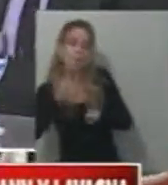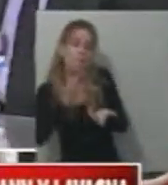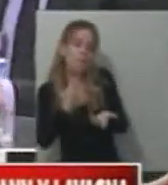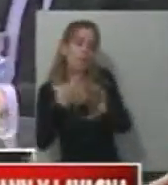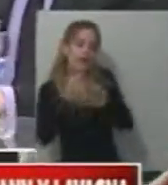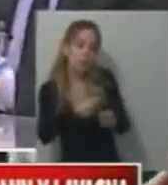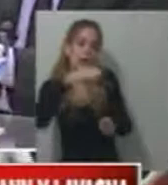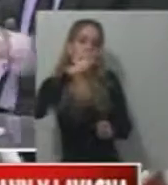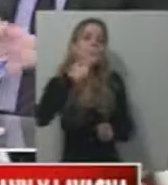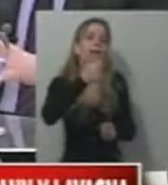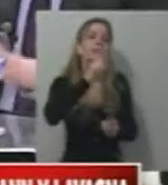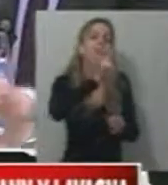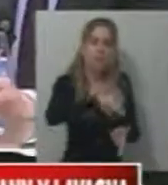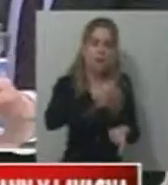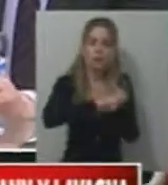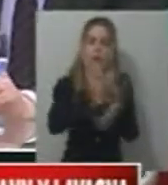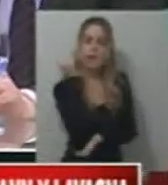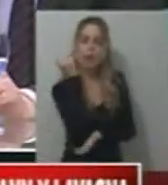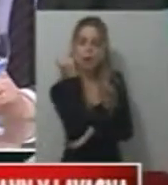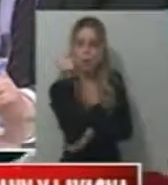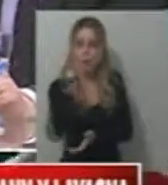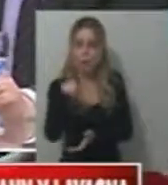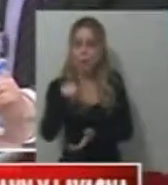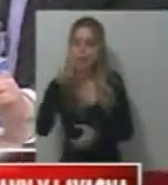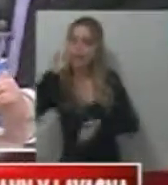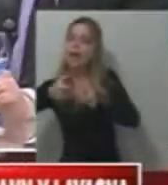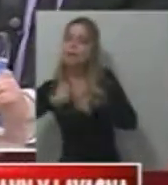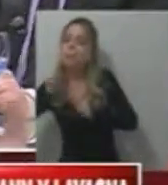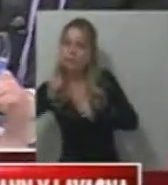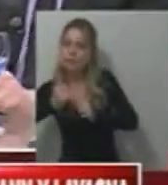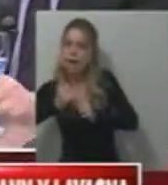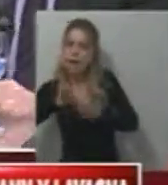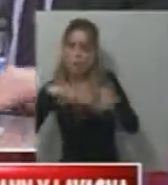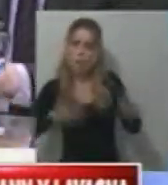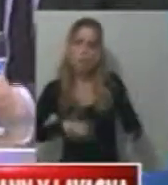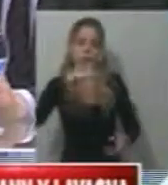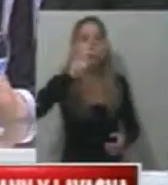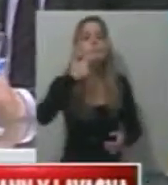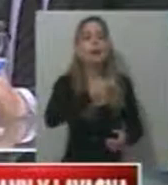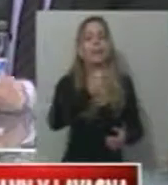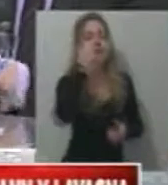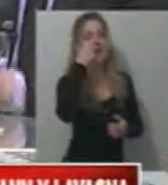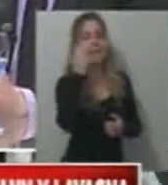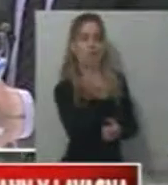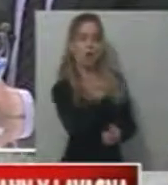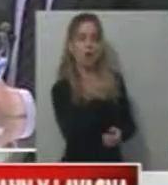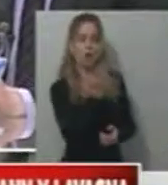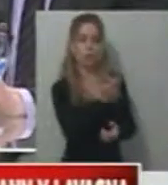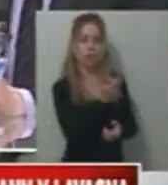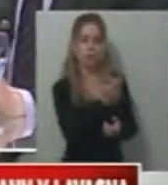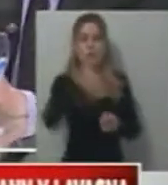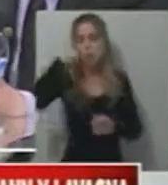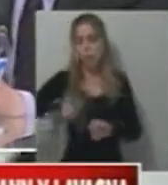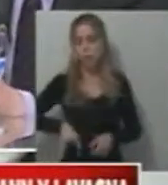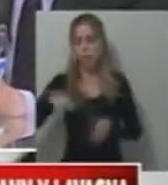economía, que es ese equipo económico que está construyendo Sergio Massa rumbo al 2015. Y por último tenés el peronismo disidente, que no